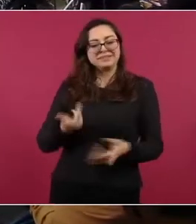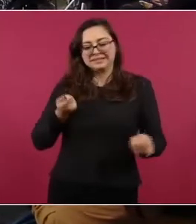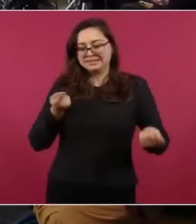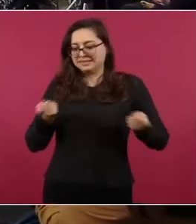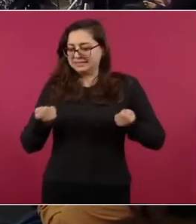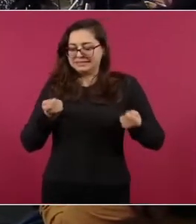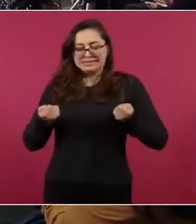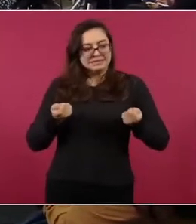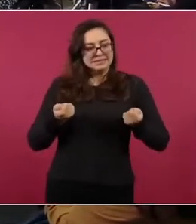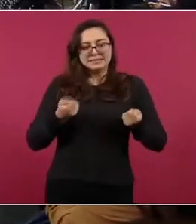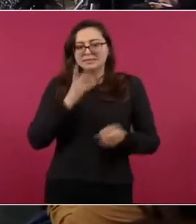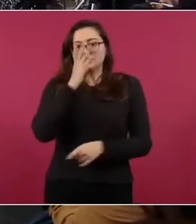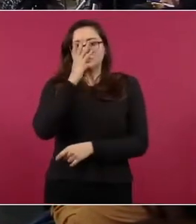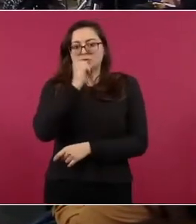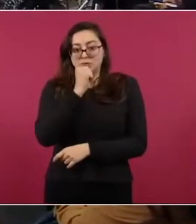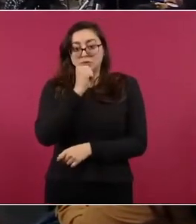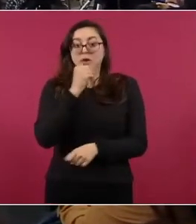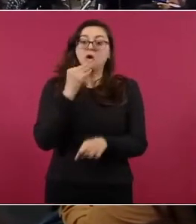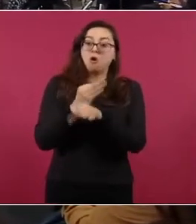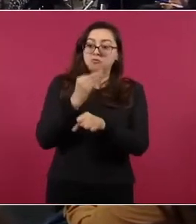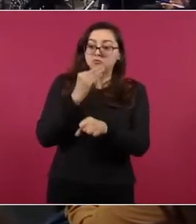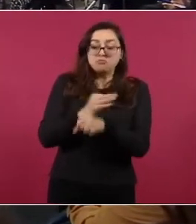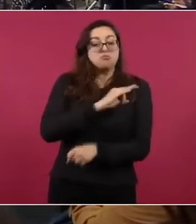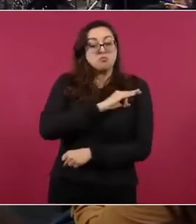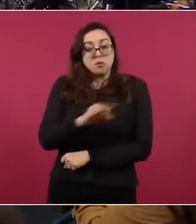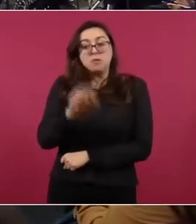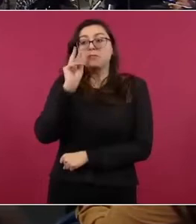Gana el presidente Castillo.